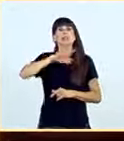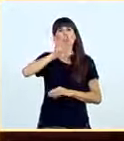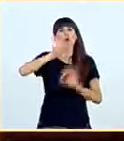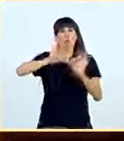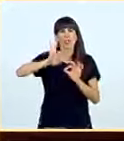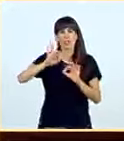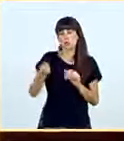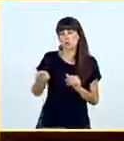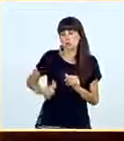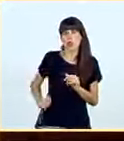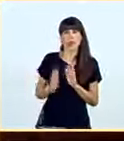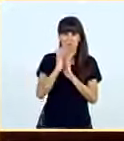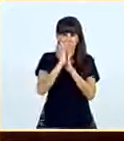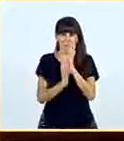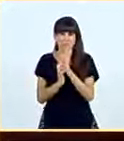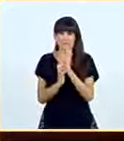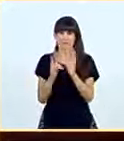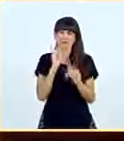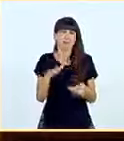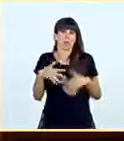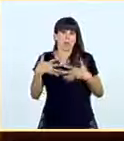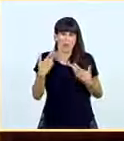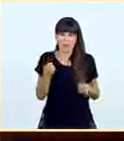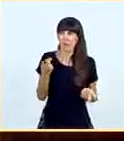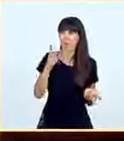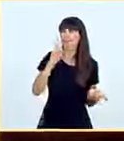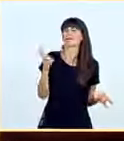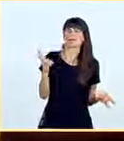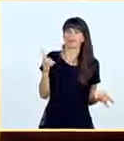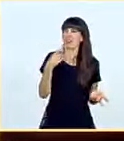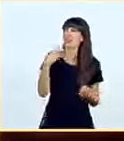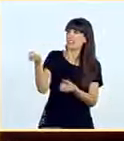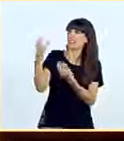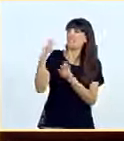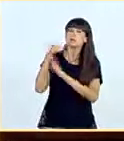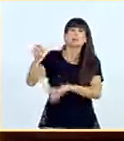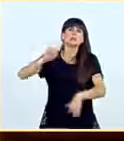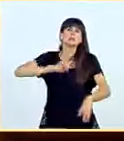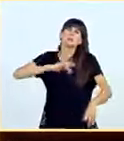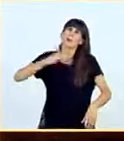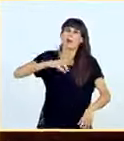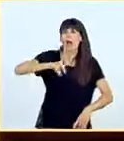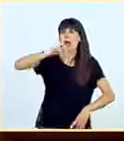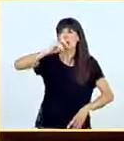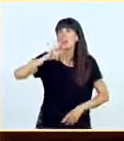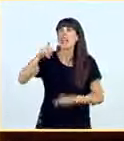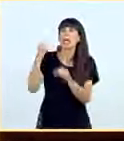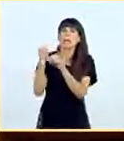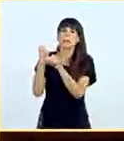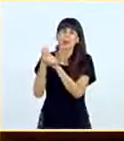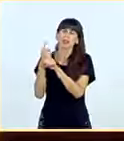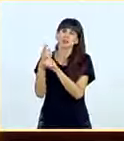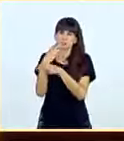empleados. A mí me emociona y me internece escucharles ahora cómo ustedes sienten todo aquello y se acuerdan de todos sus empleados